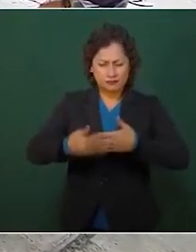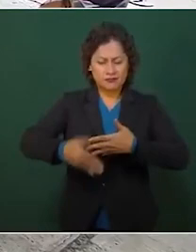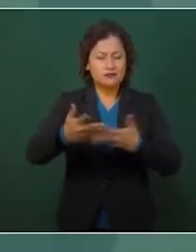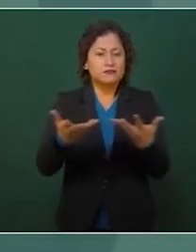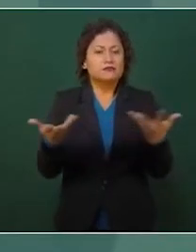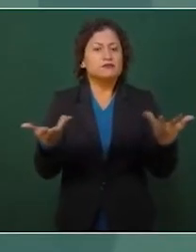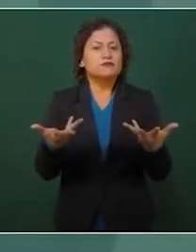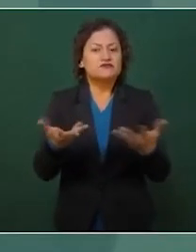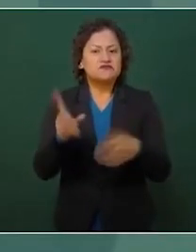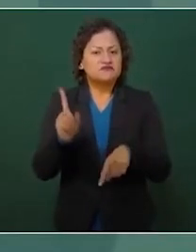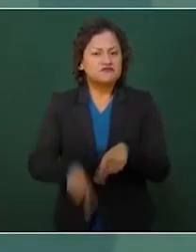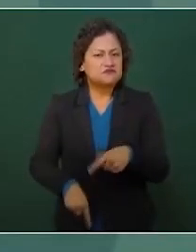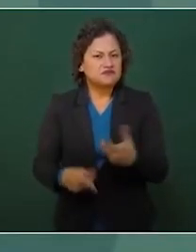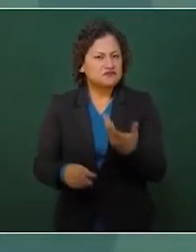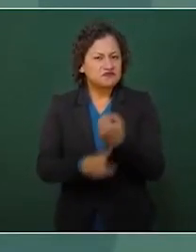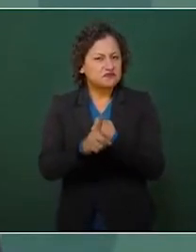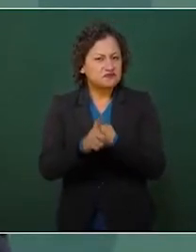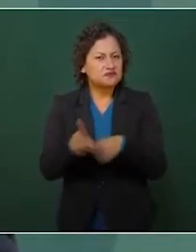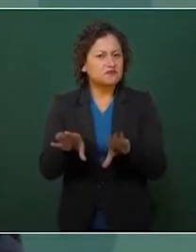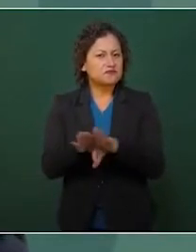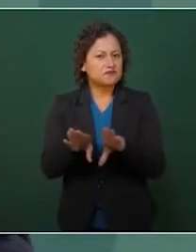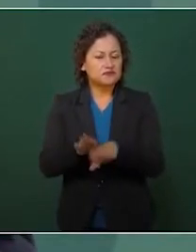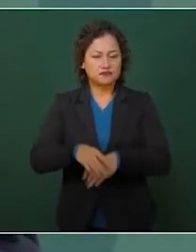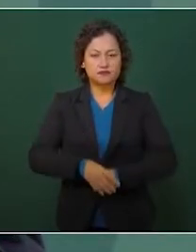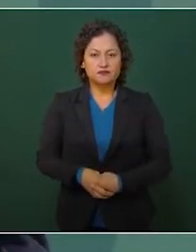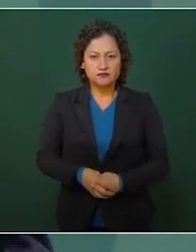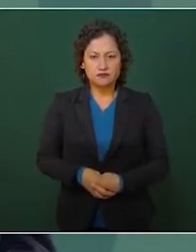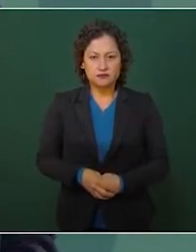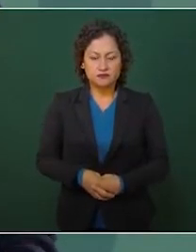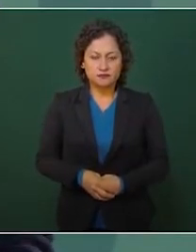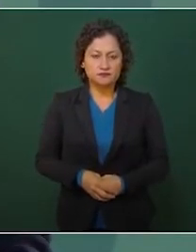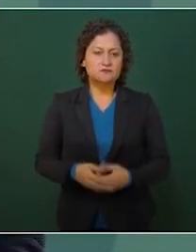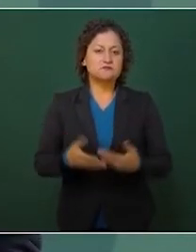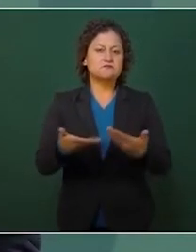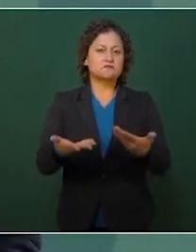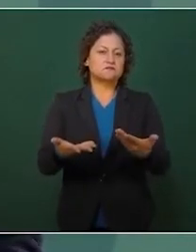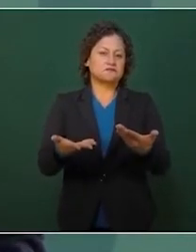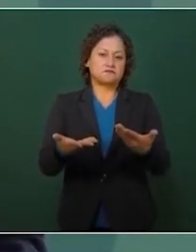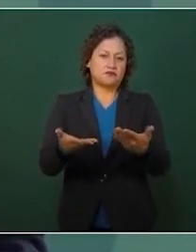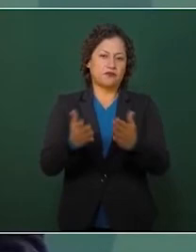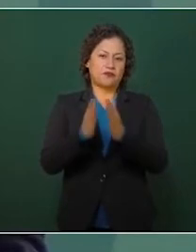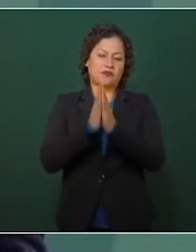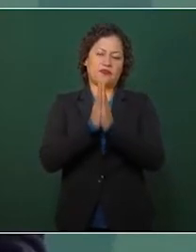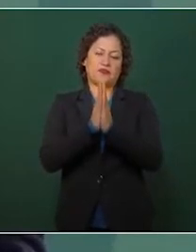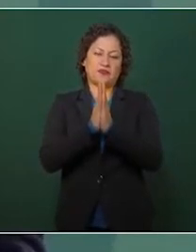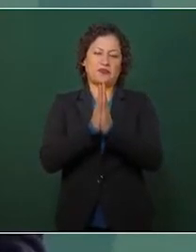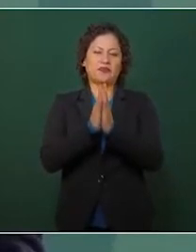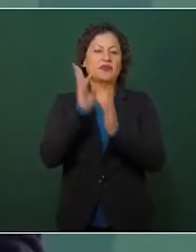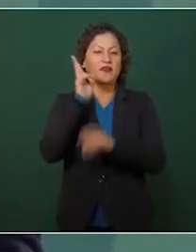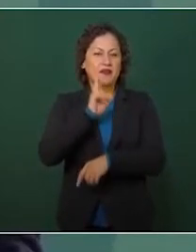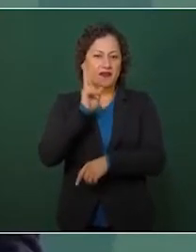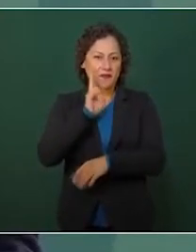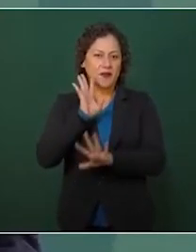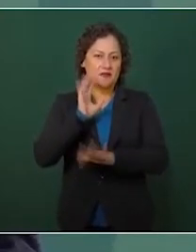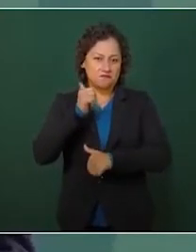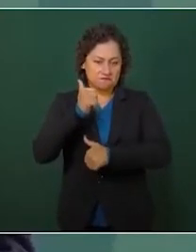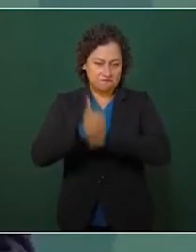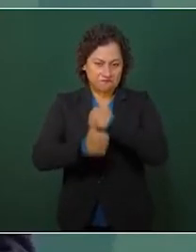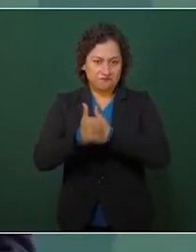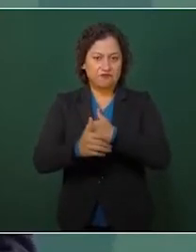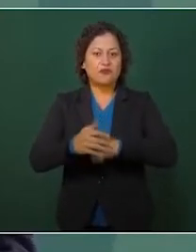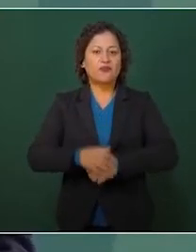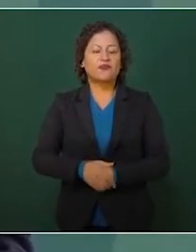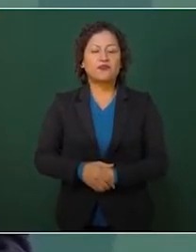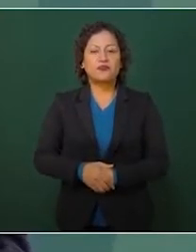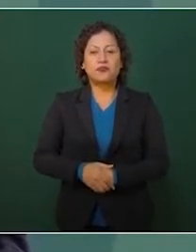Ahora, díganme en cinco segundos qué es